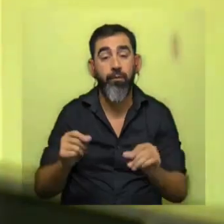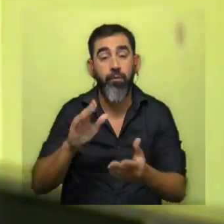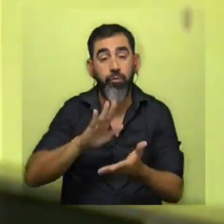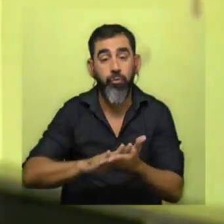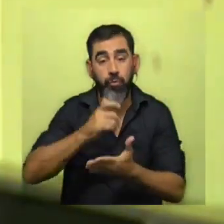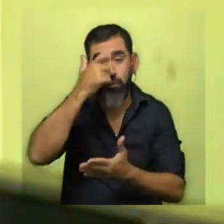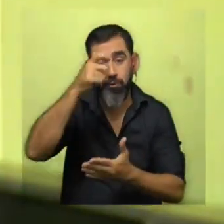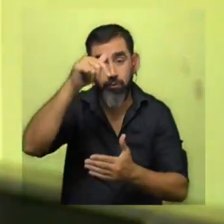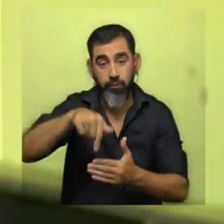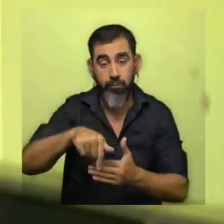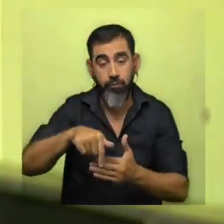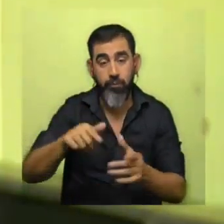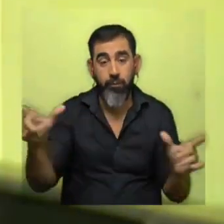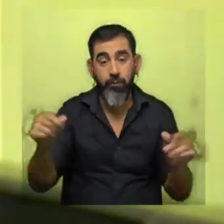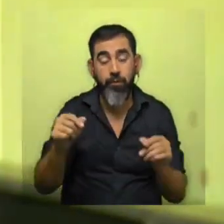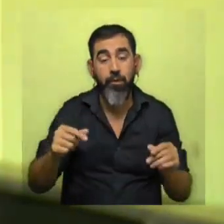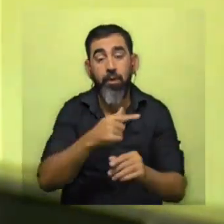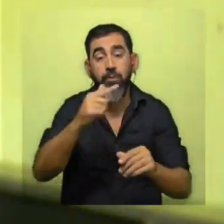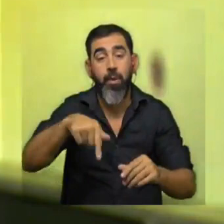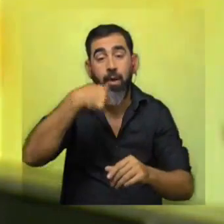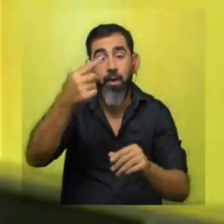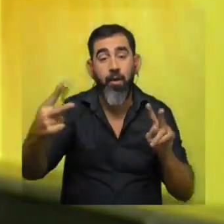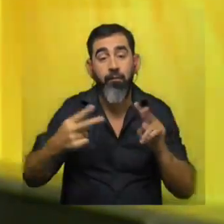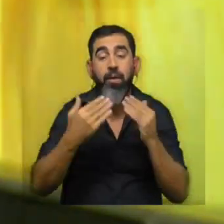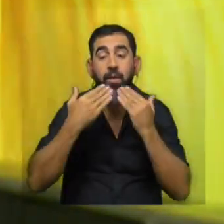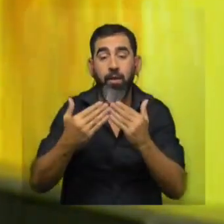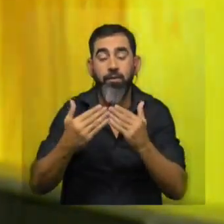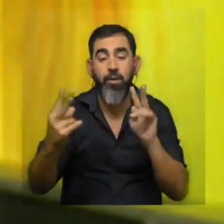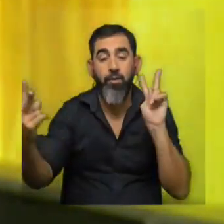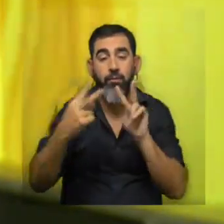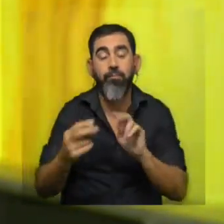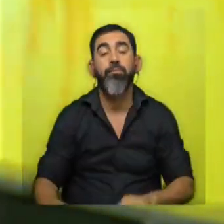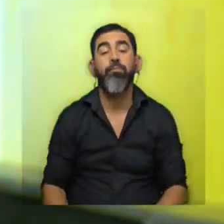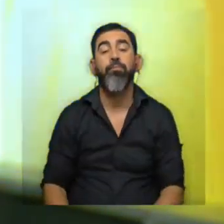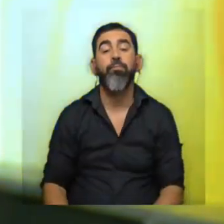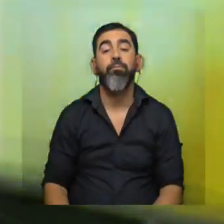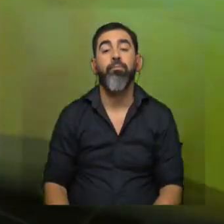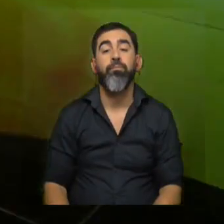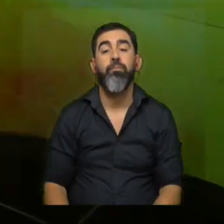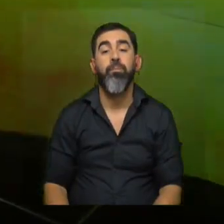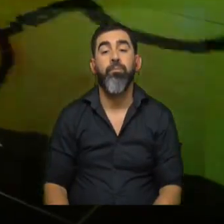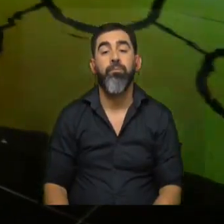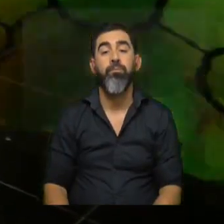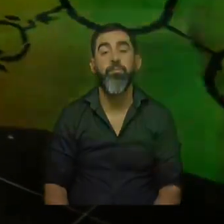programa nos vamos hasta la semana que viene gracias por estar ahí del otro lado de la pantalla de